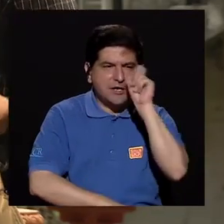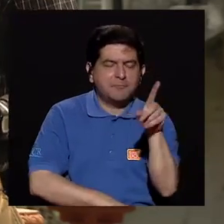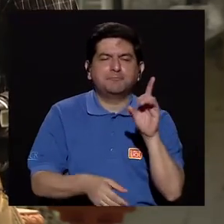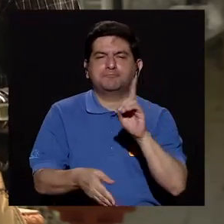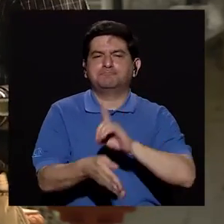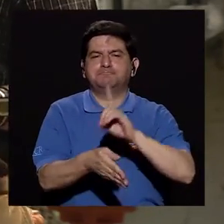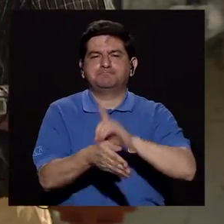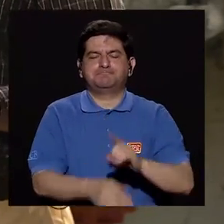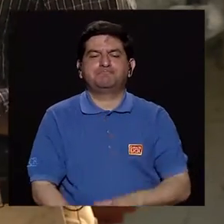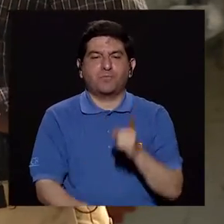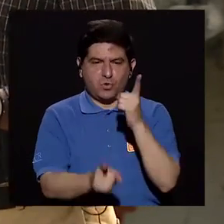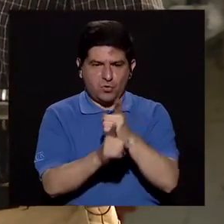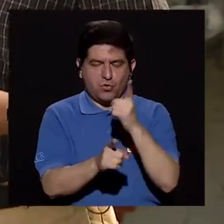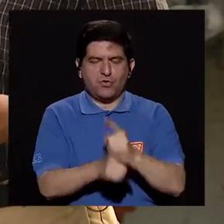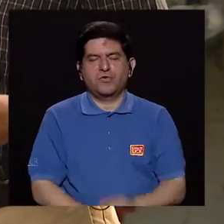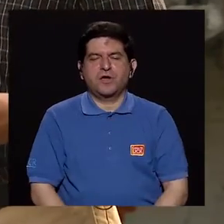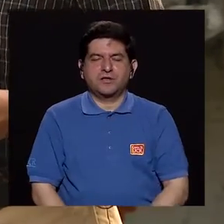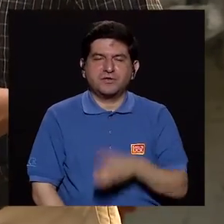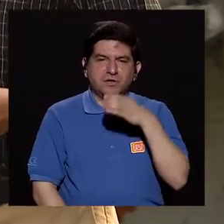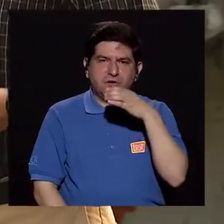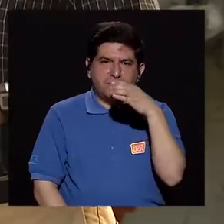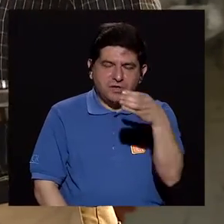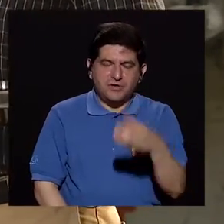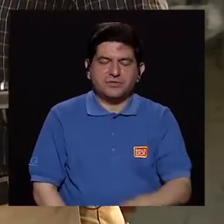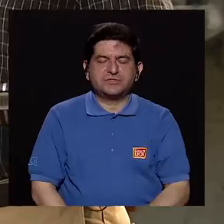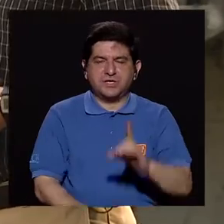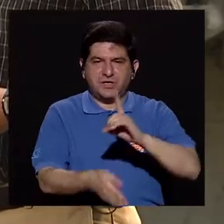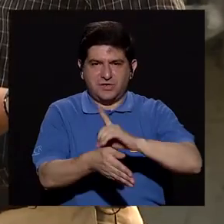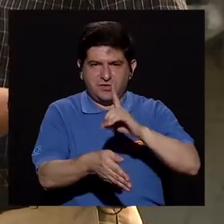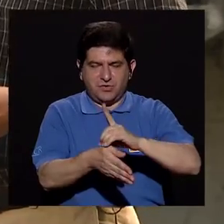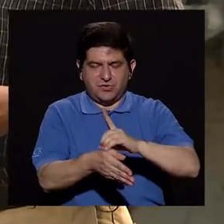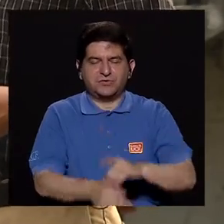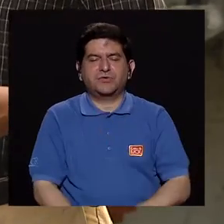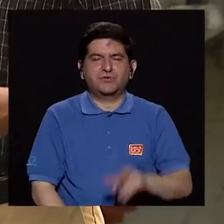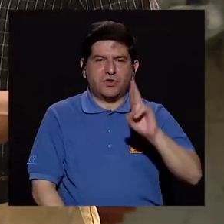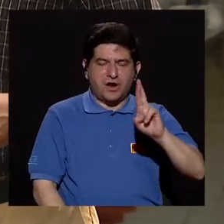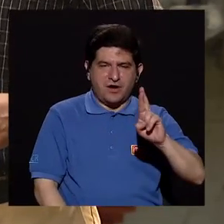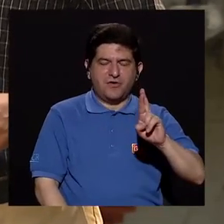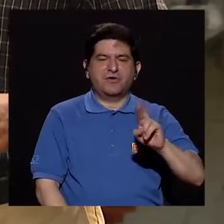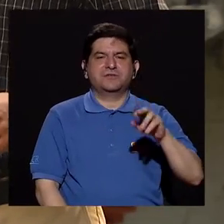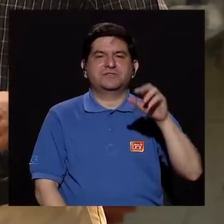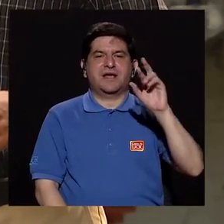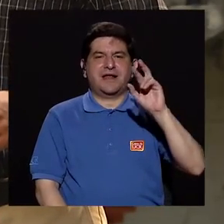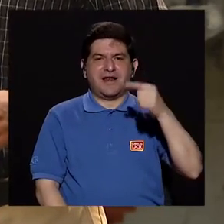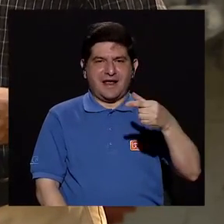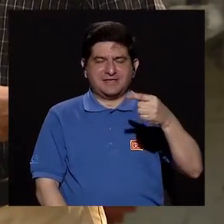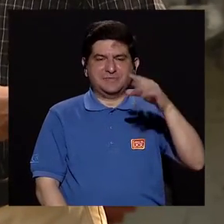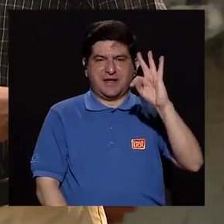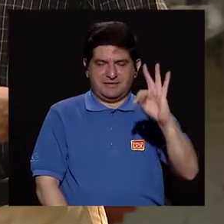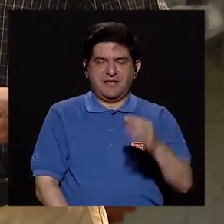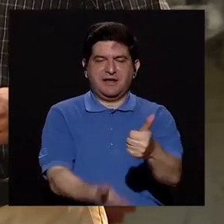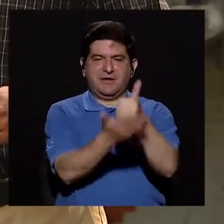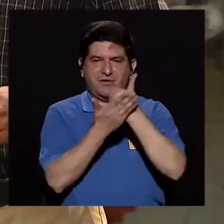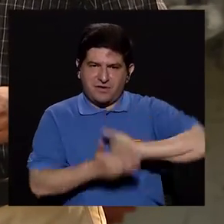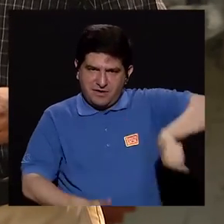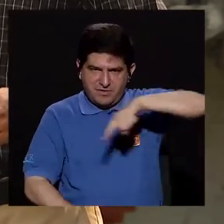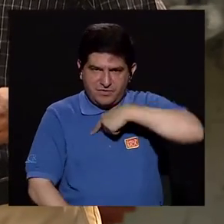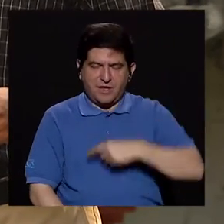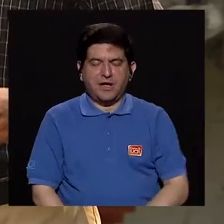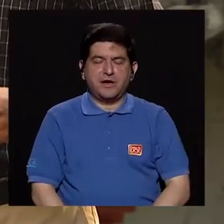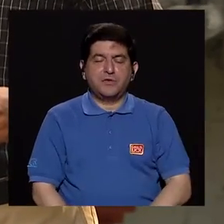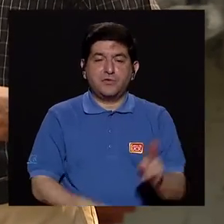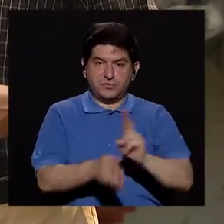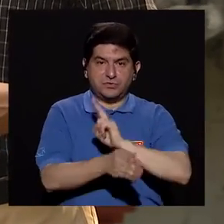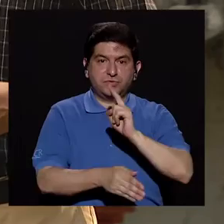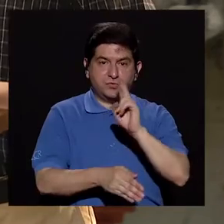consultar al médico. Así es, y esperamos que las recomendaciones que nos dio la doctora Roxana Gaspar Taylor nos haya servido y que